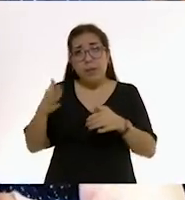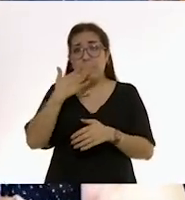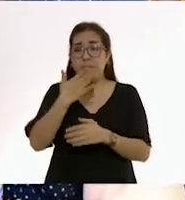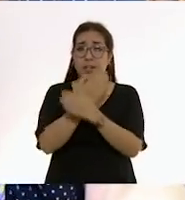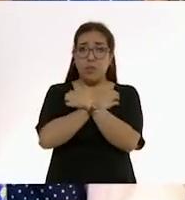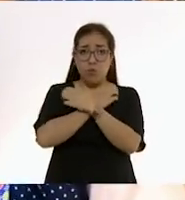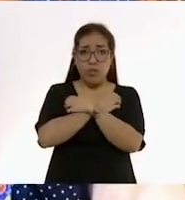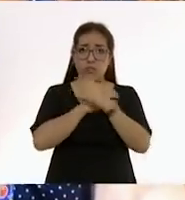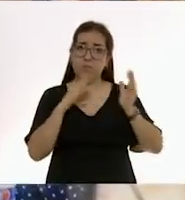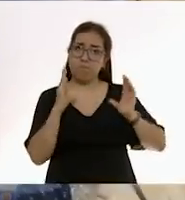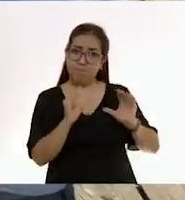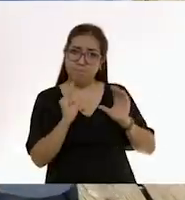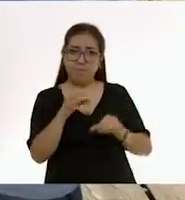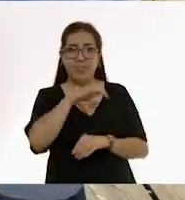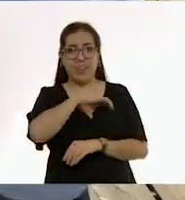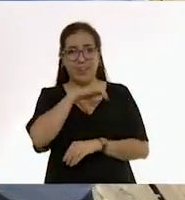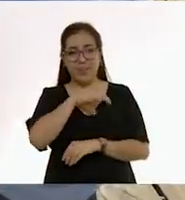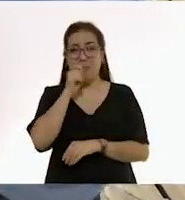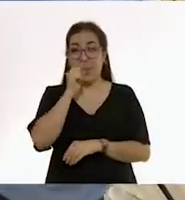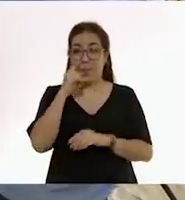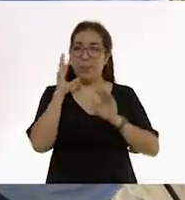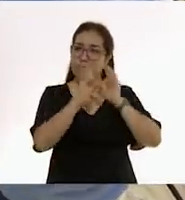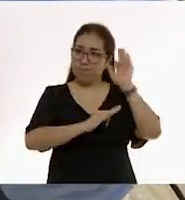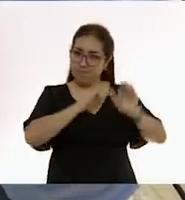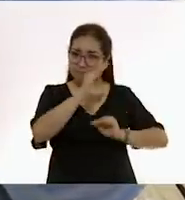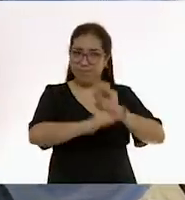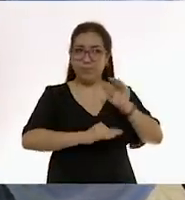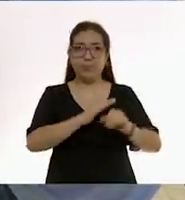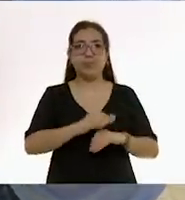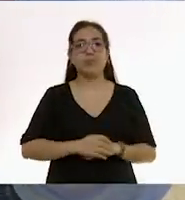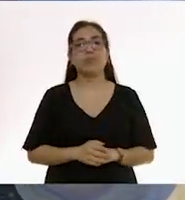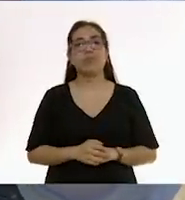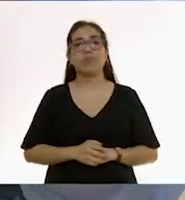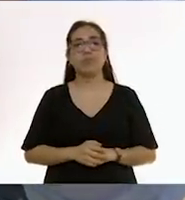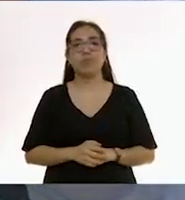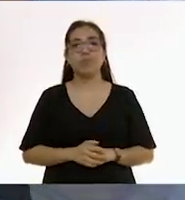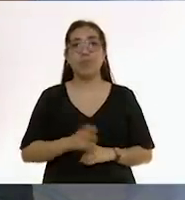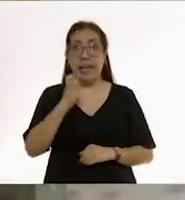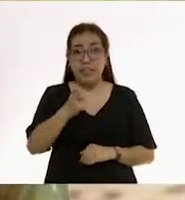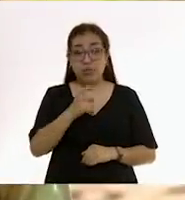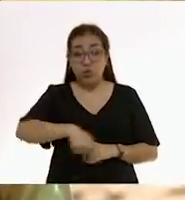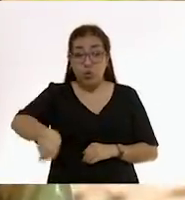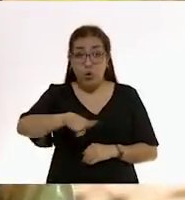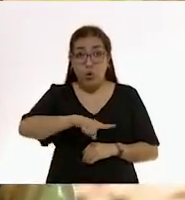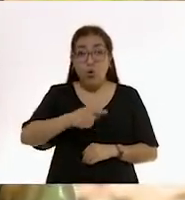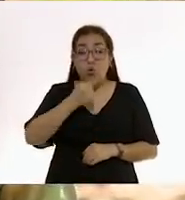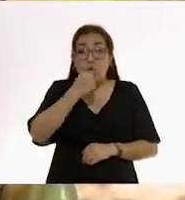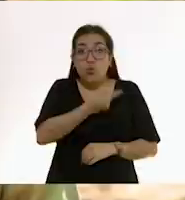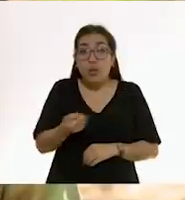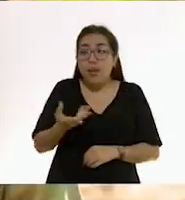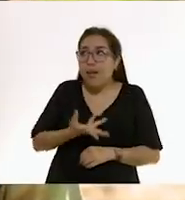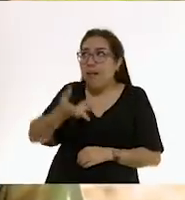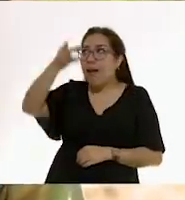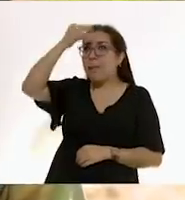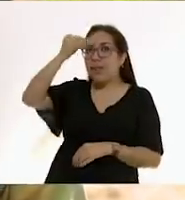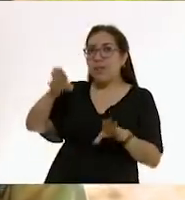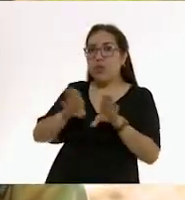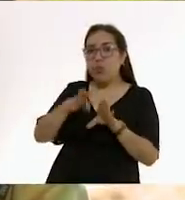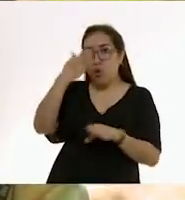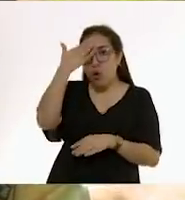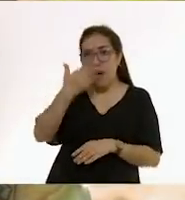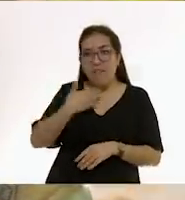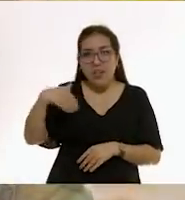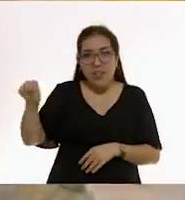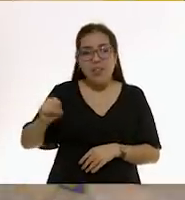educativas y afectivas. Esto les va a permitir adquirir habilidades, hábitos, valores, así como desarrollar su